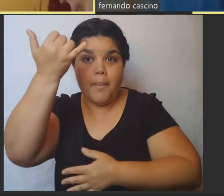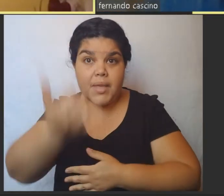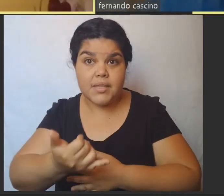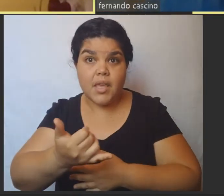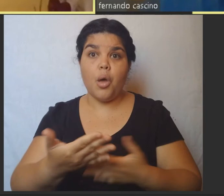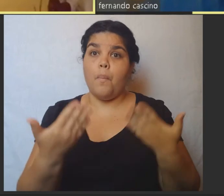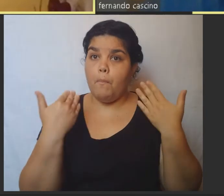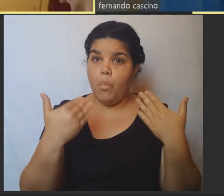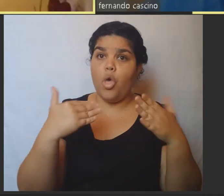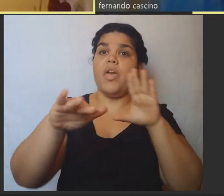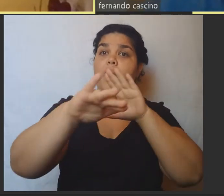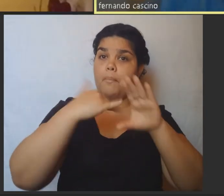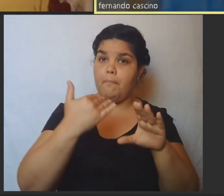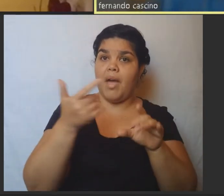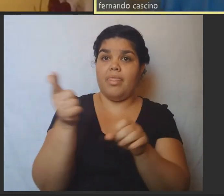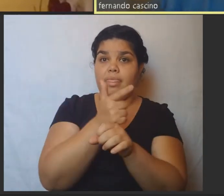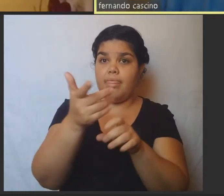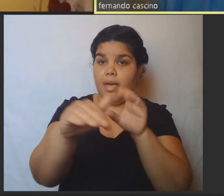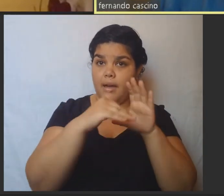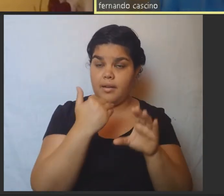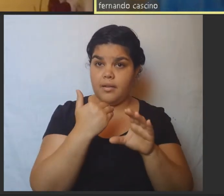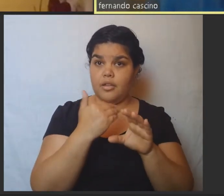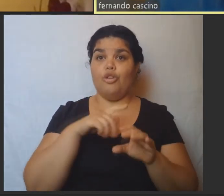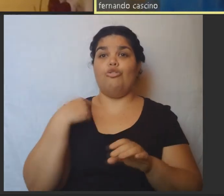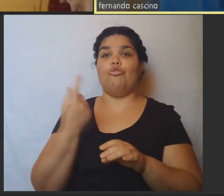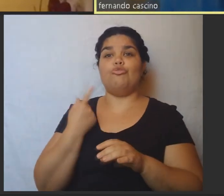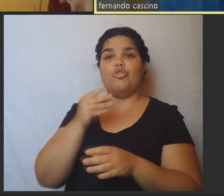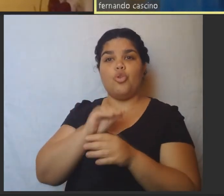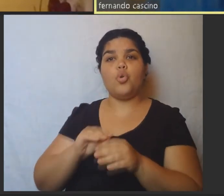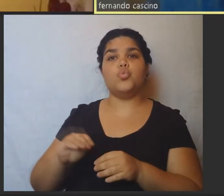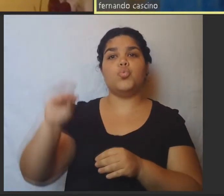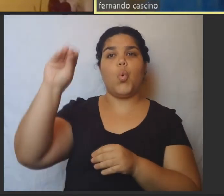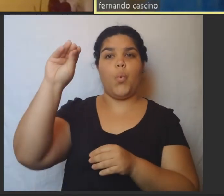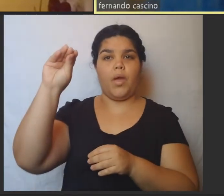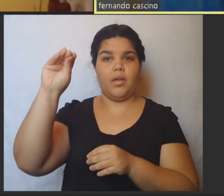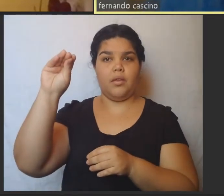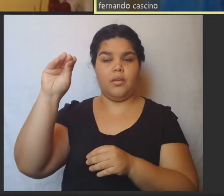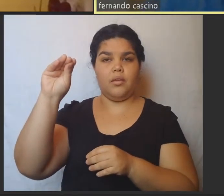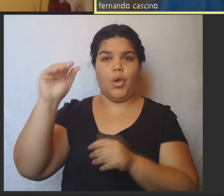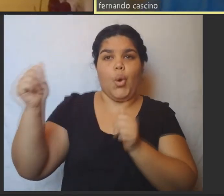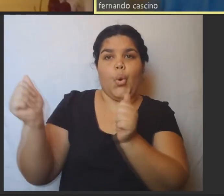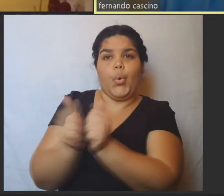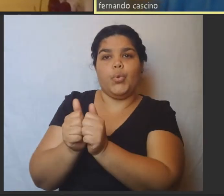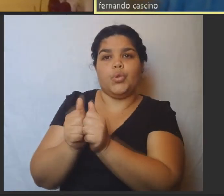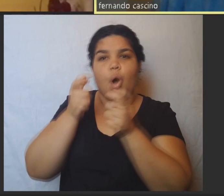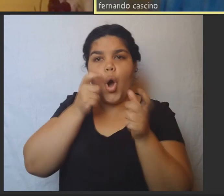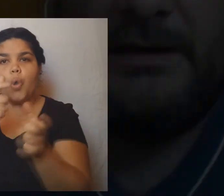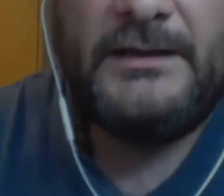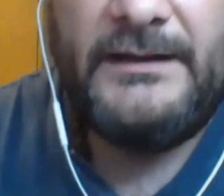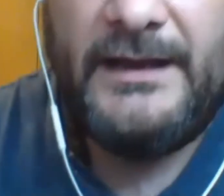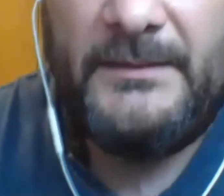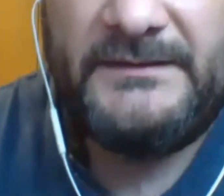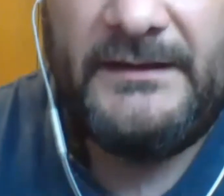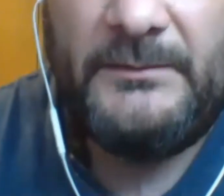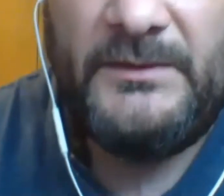vos sos una persona con discapacidad y nosotros nos vamos a estar subiendo conjuntamente con el Observatorio de Discapacidad de la